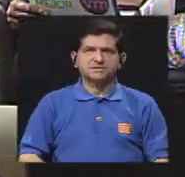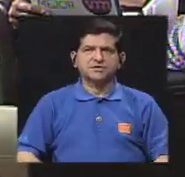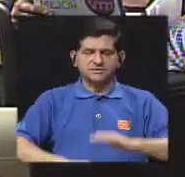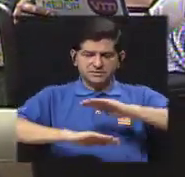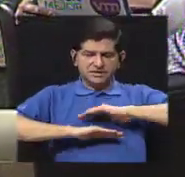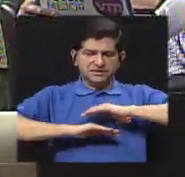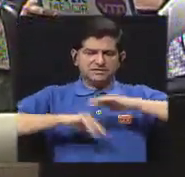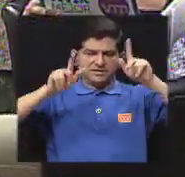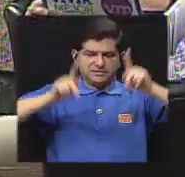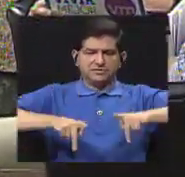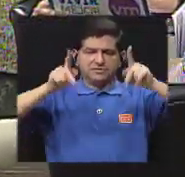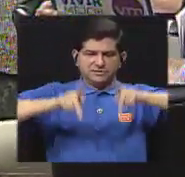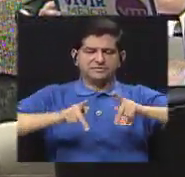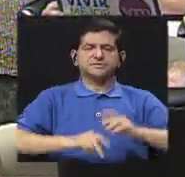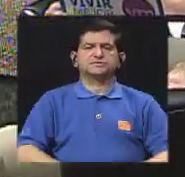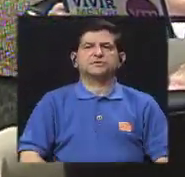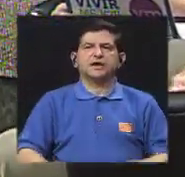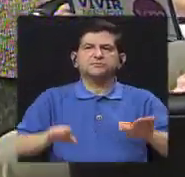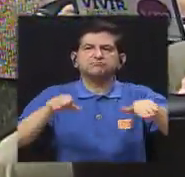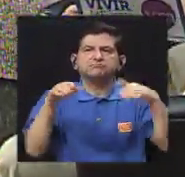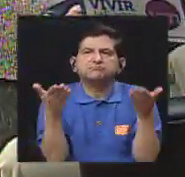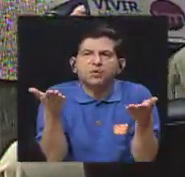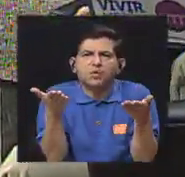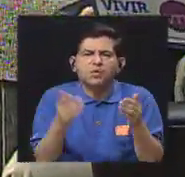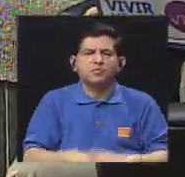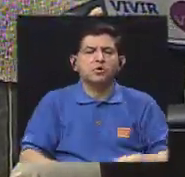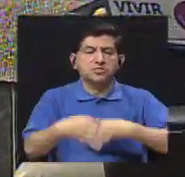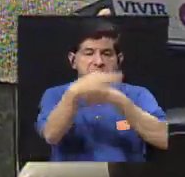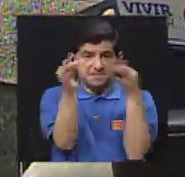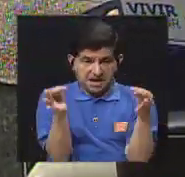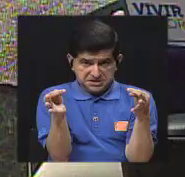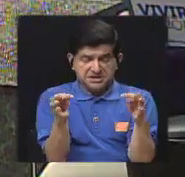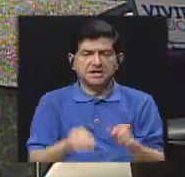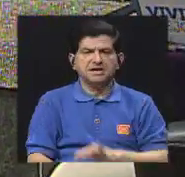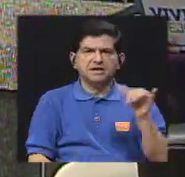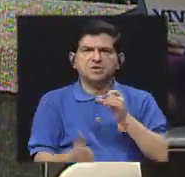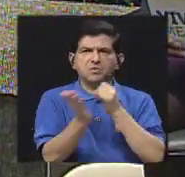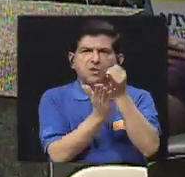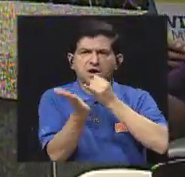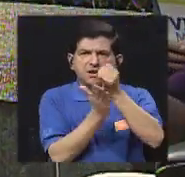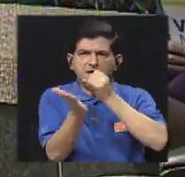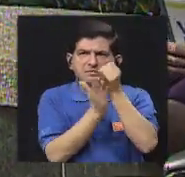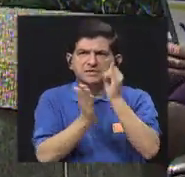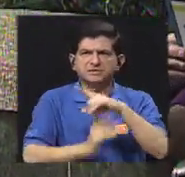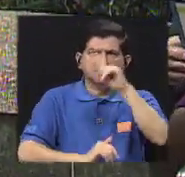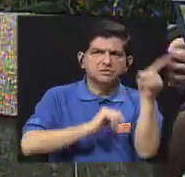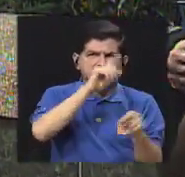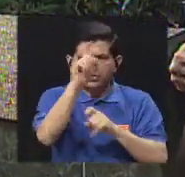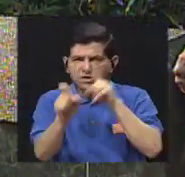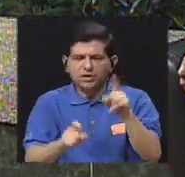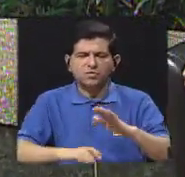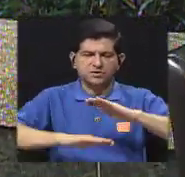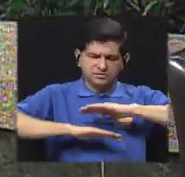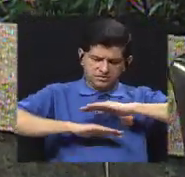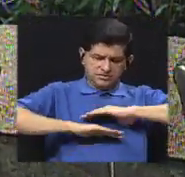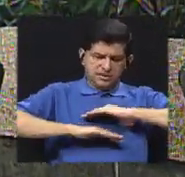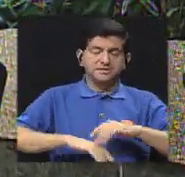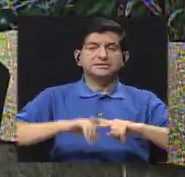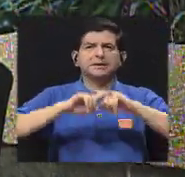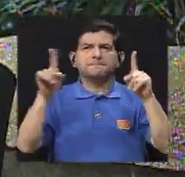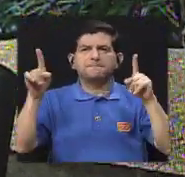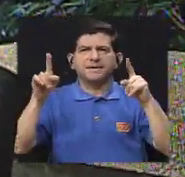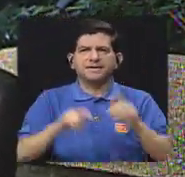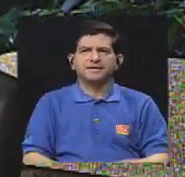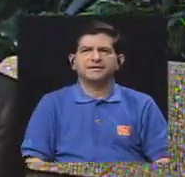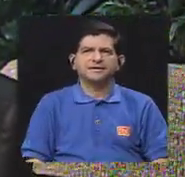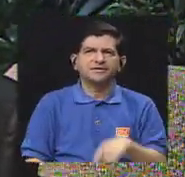satisfacción del personal a través de talleres, también a través de investigación, encuestas de satisfacción. Pero